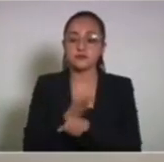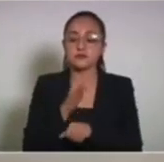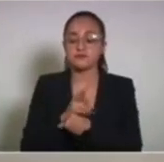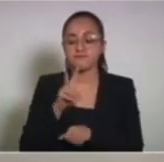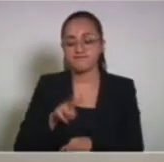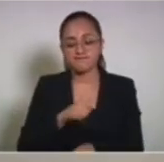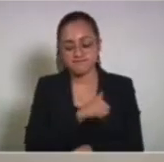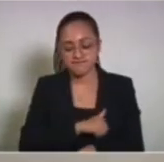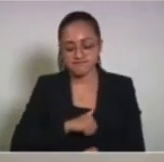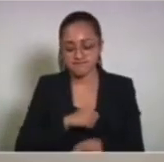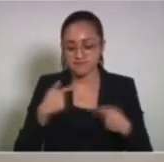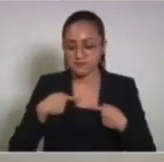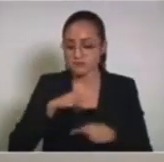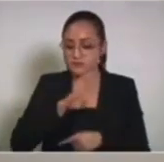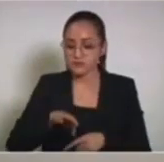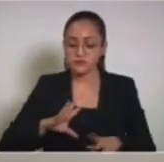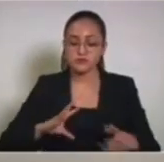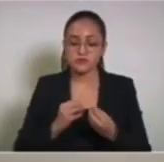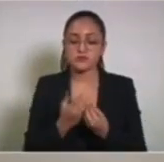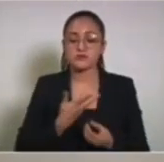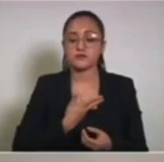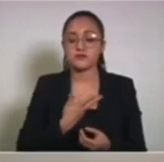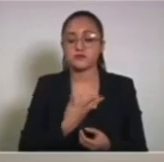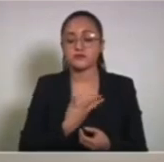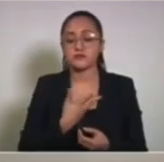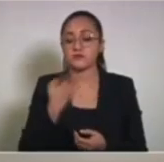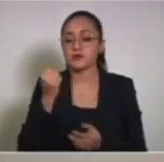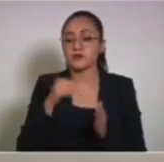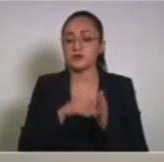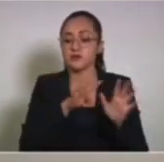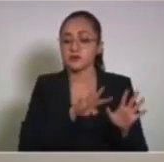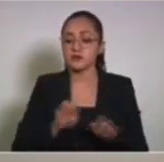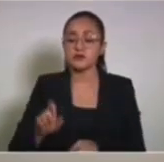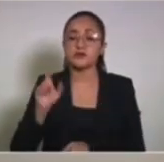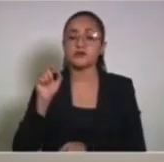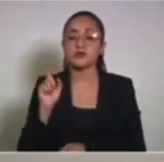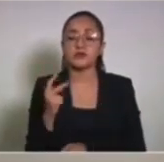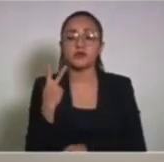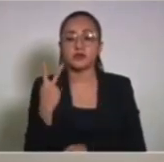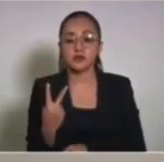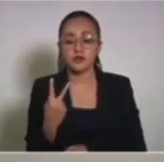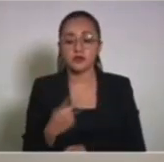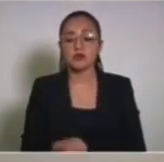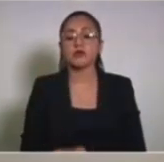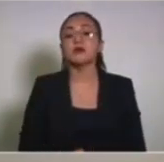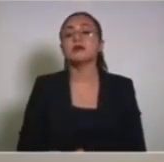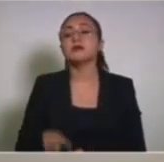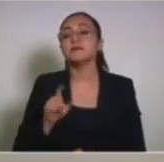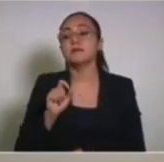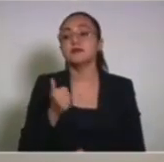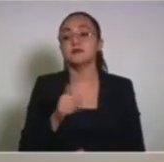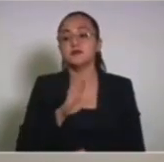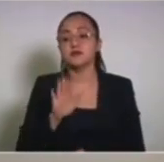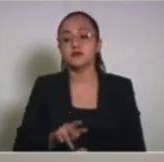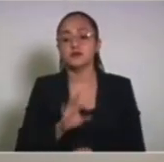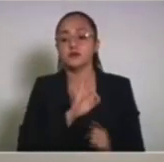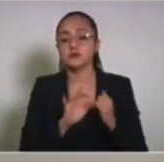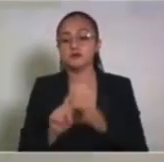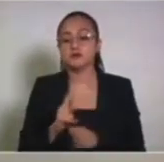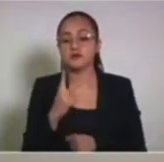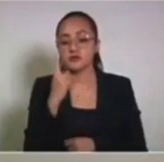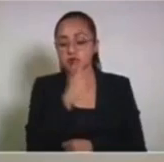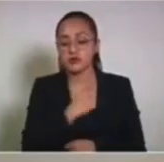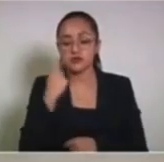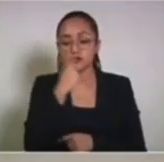lamentablemente a las defunciones, tenemos un acumulado de nueve mil novecientas veintidós. Veintiséis defunciones más en las últimas